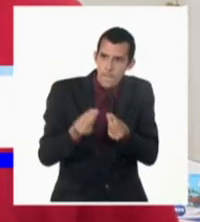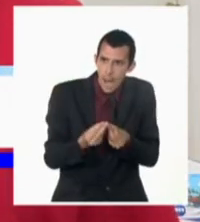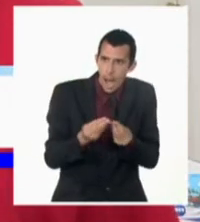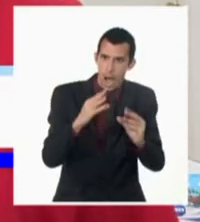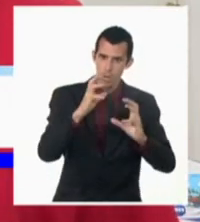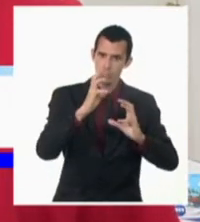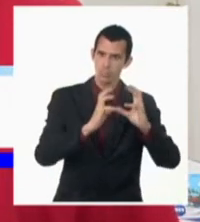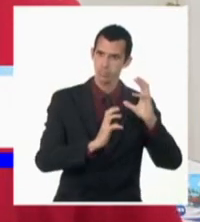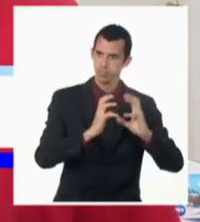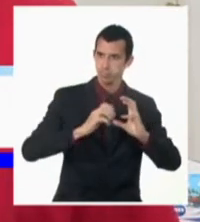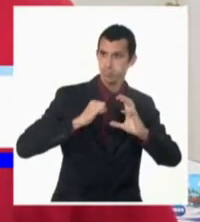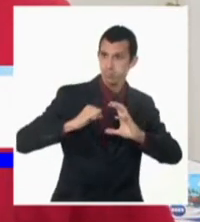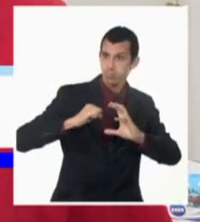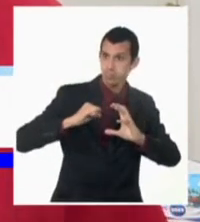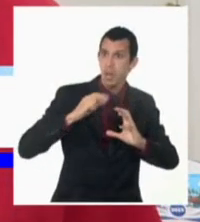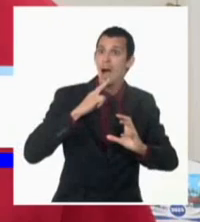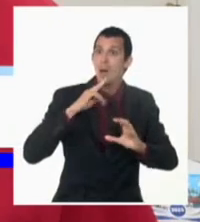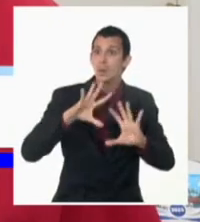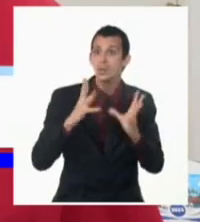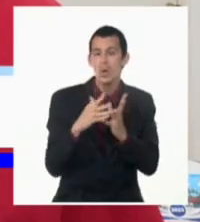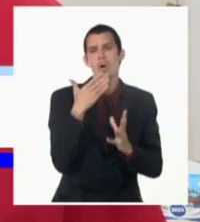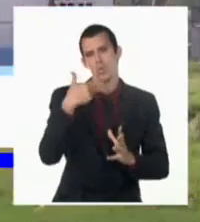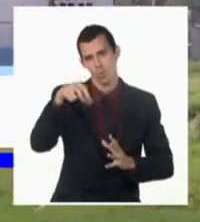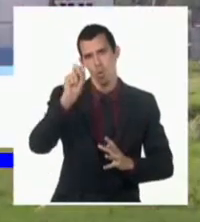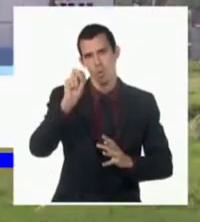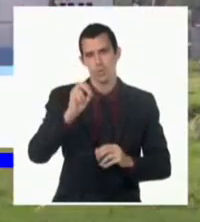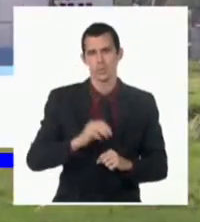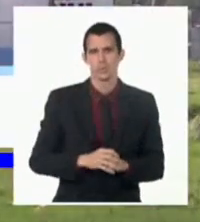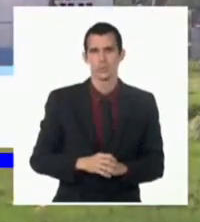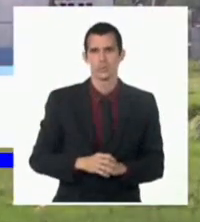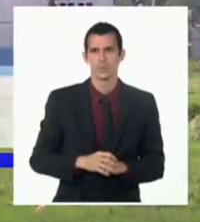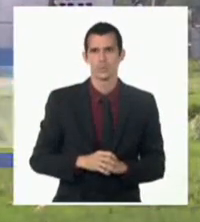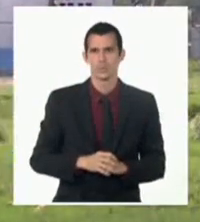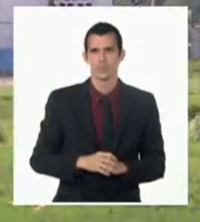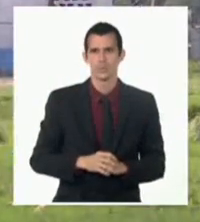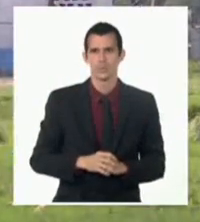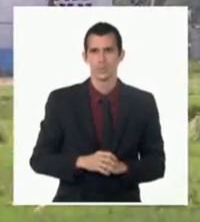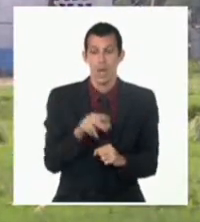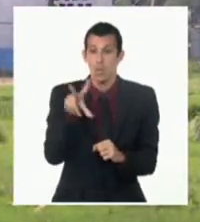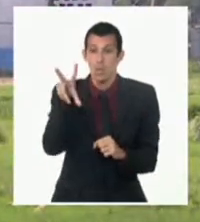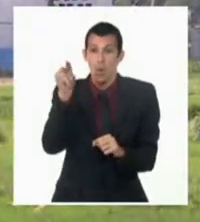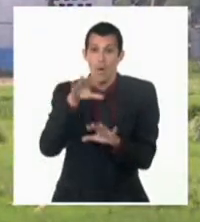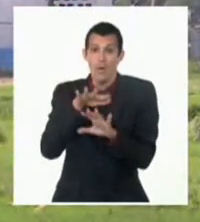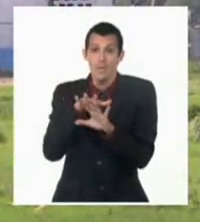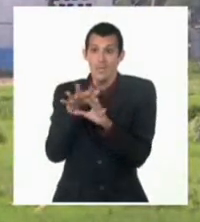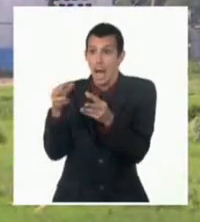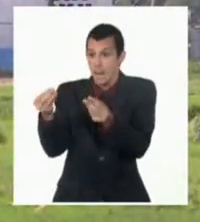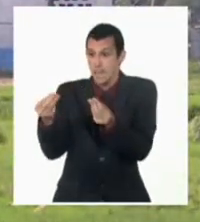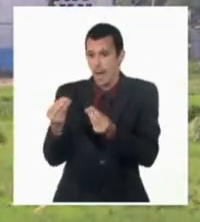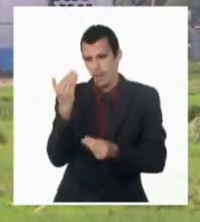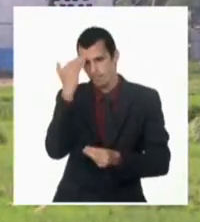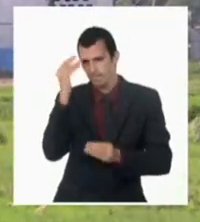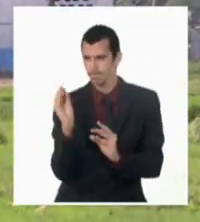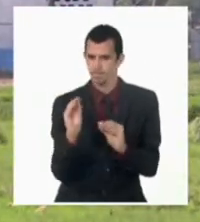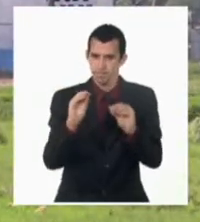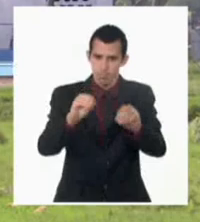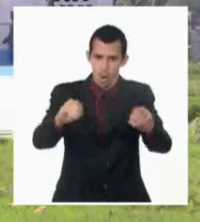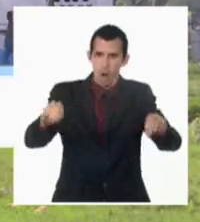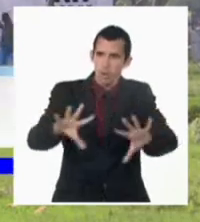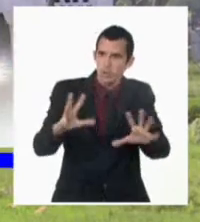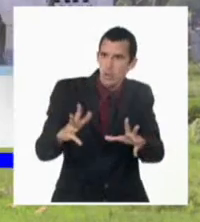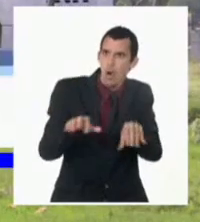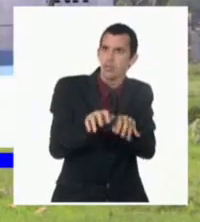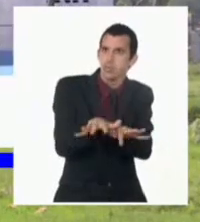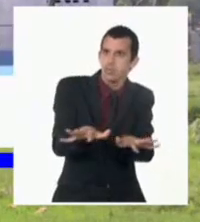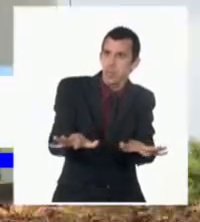avanzando en la recuperación del resto de los equipos. Averías en sistemas tecnológicos del bombeo, causa